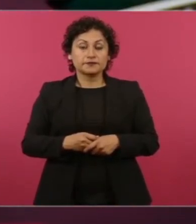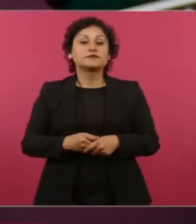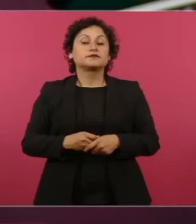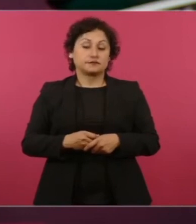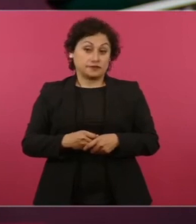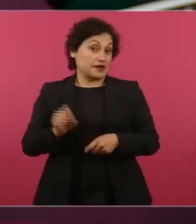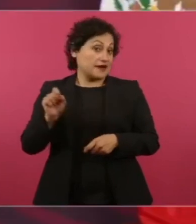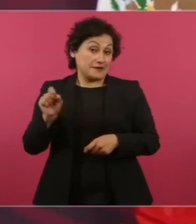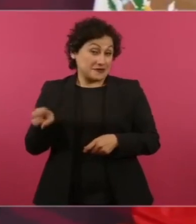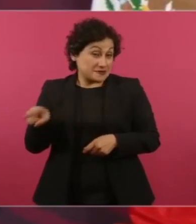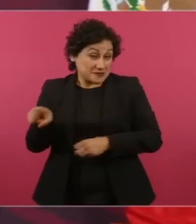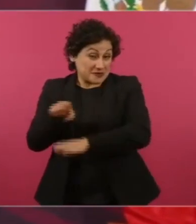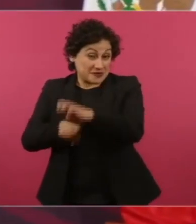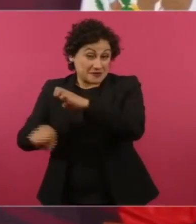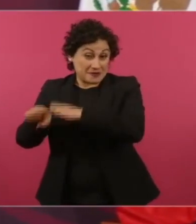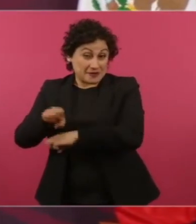después